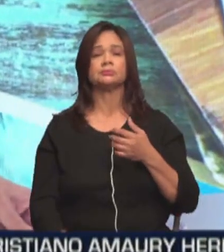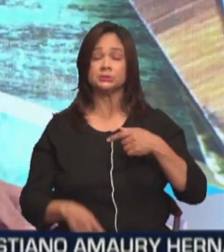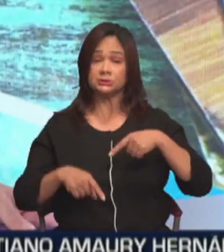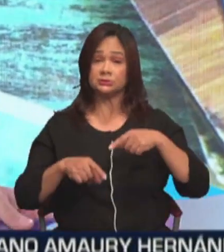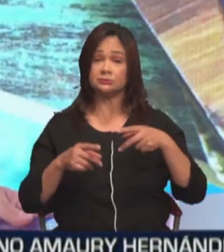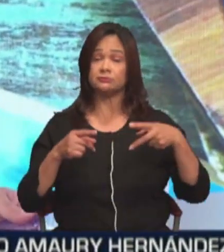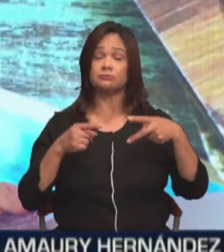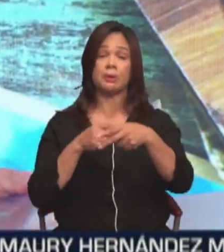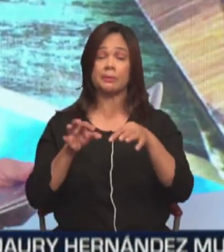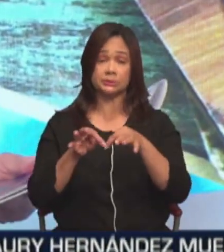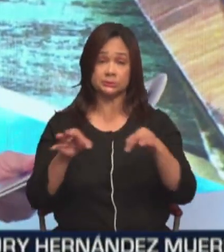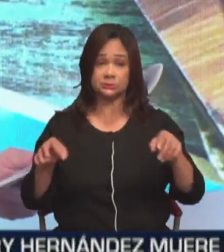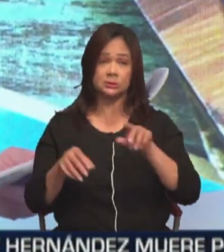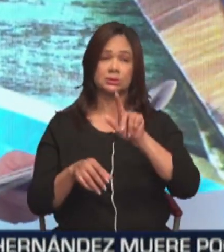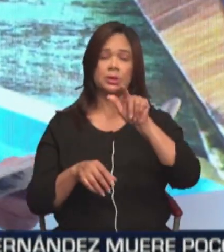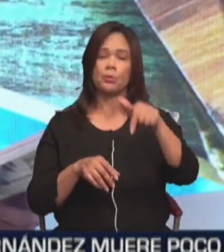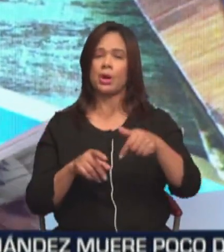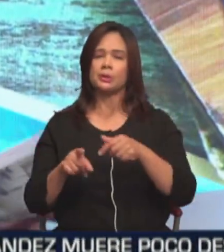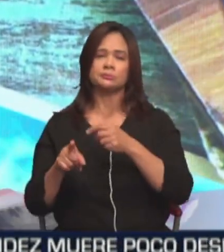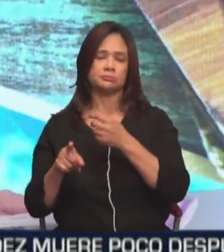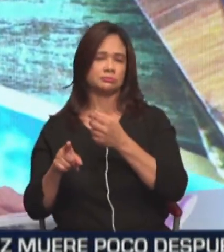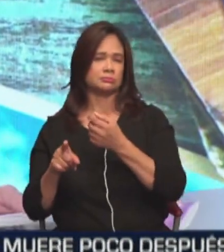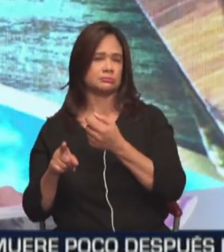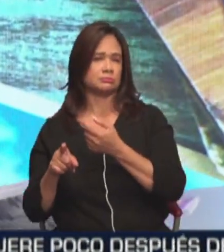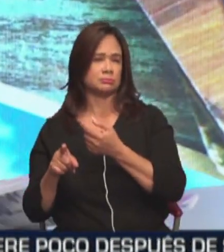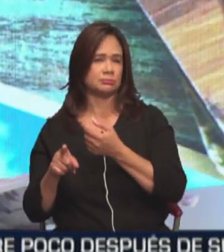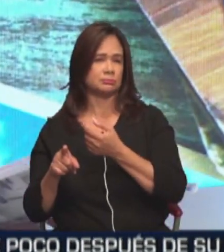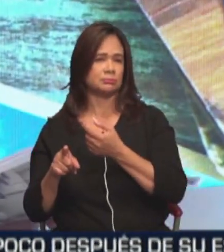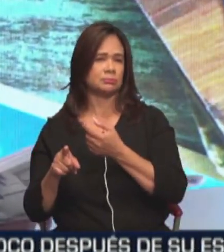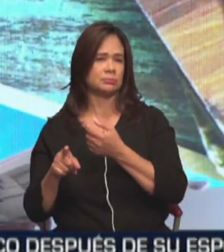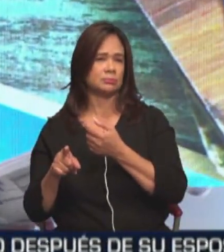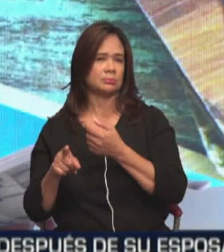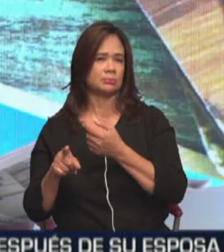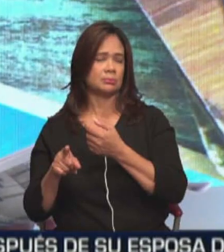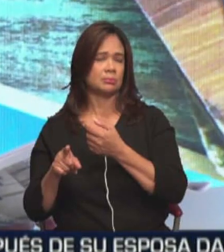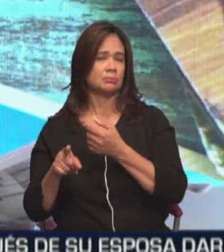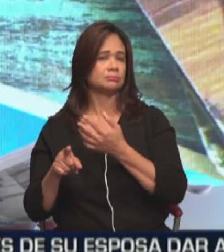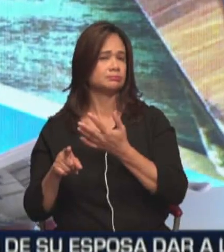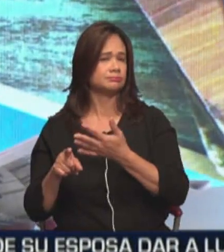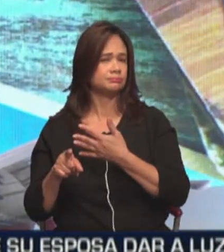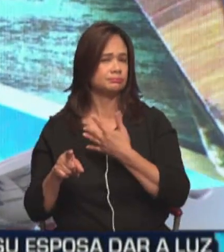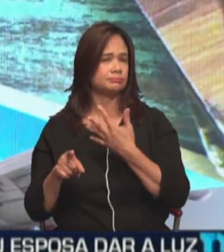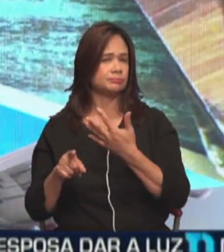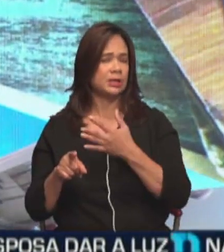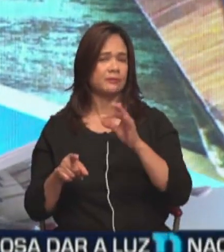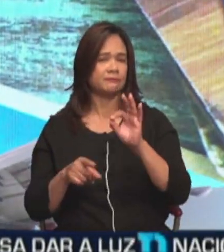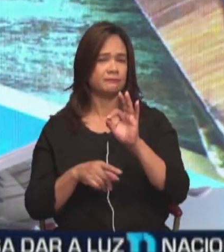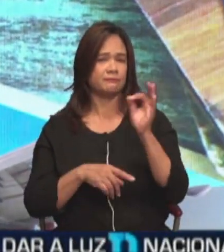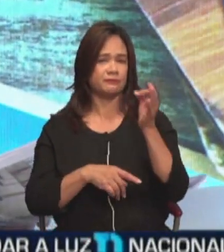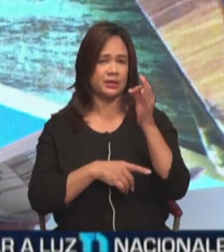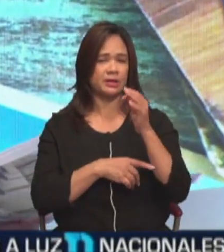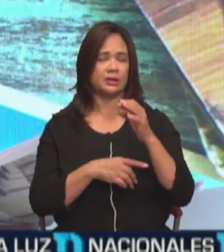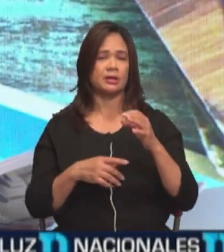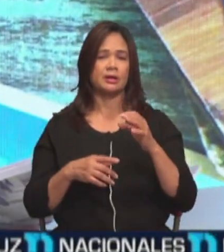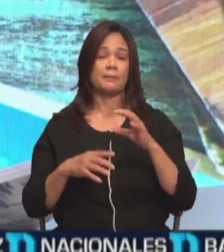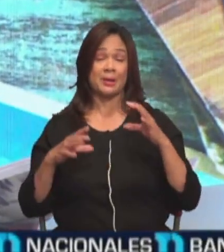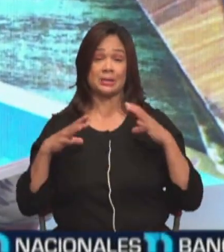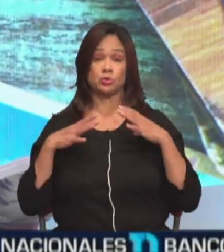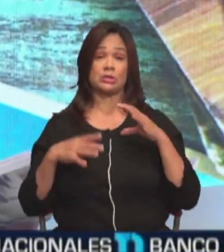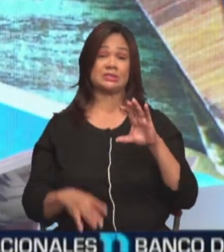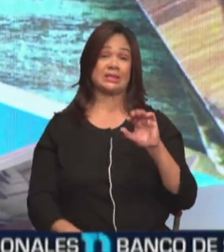la inauguración y después, en los días por venir, en esta feria de vacaciones CTN,